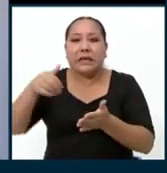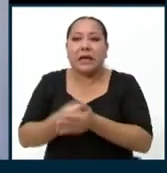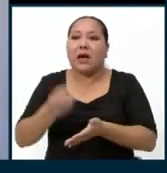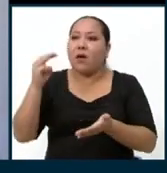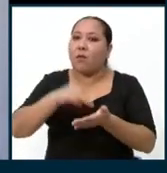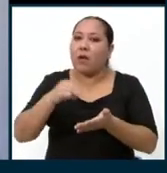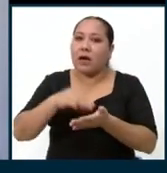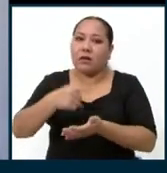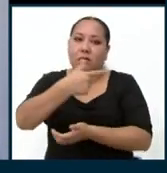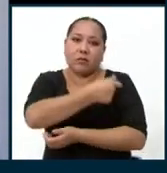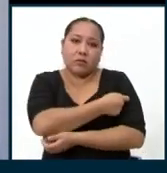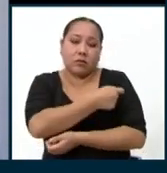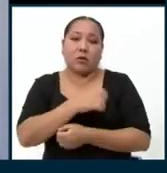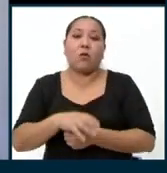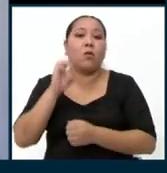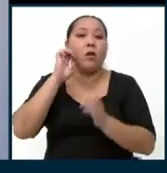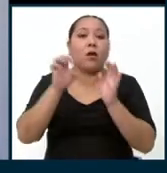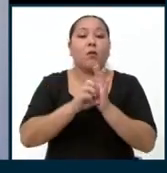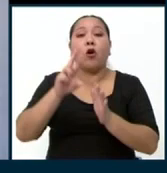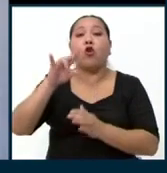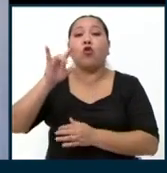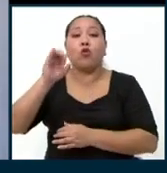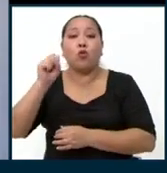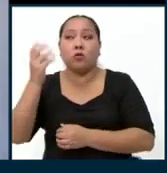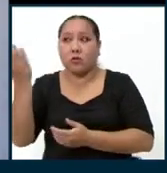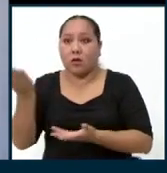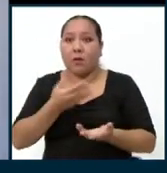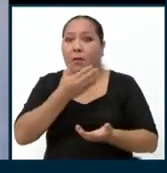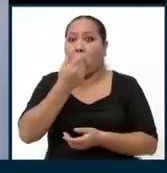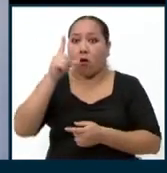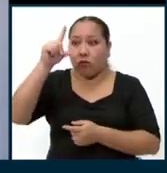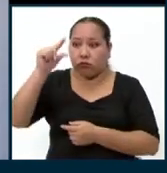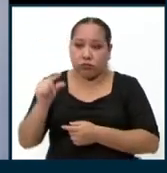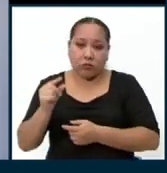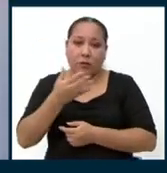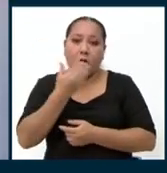V de Rusia, que tiene mejor precio y mejores condiciones para nuestro país.